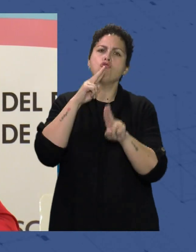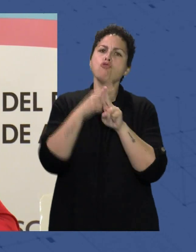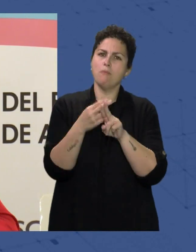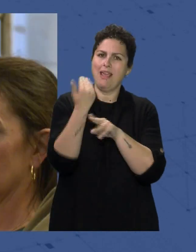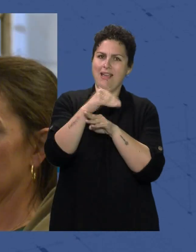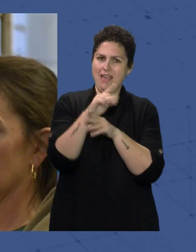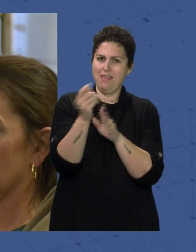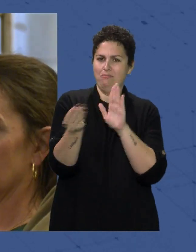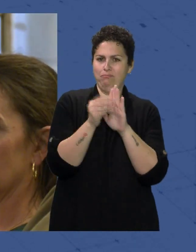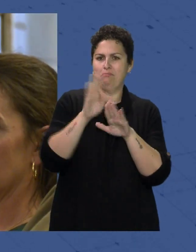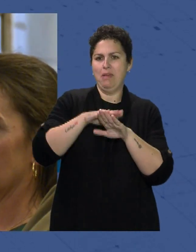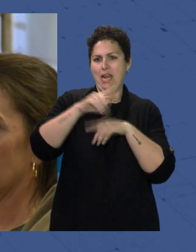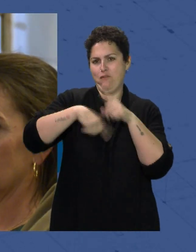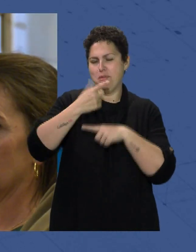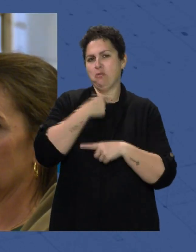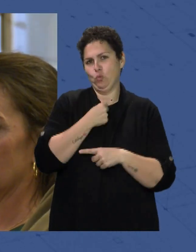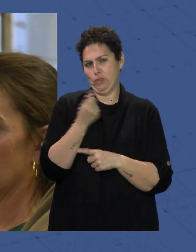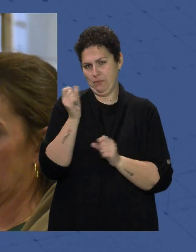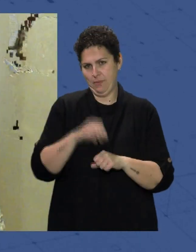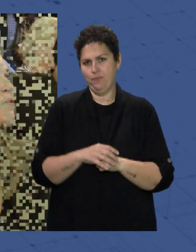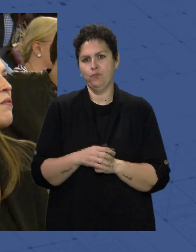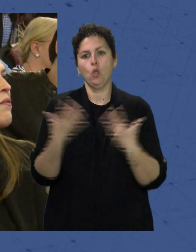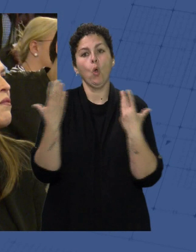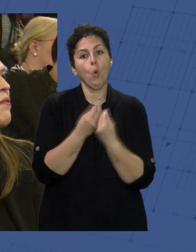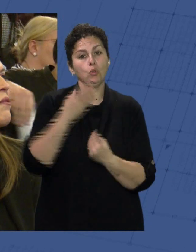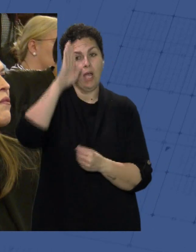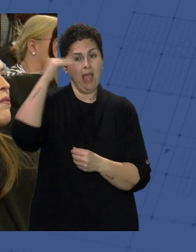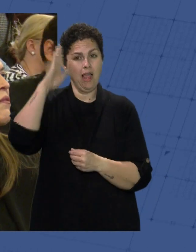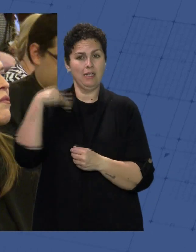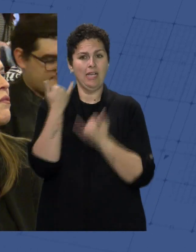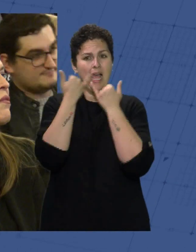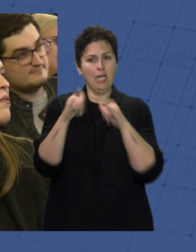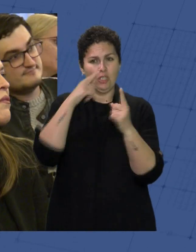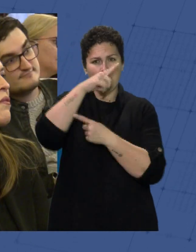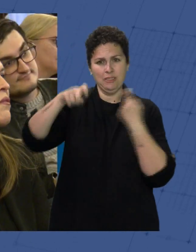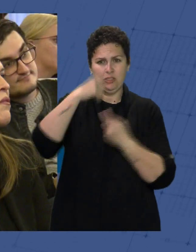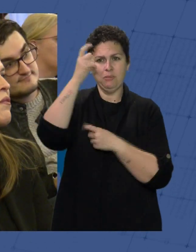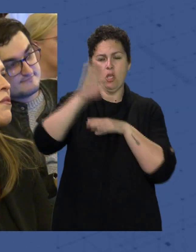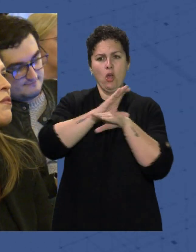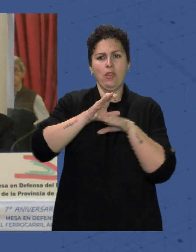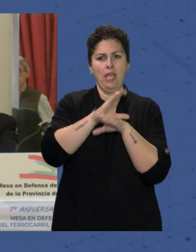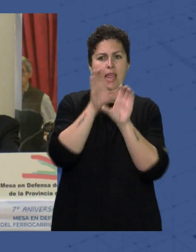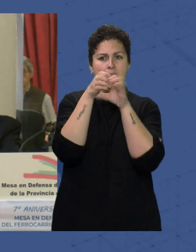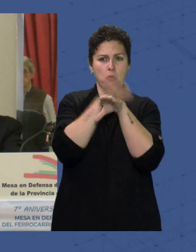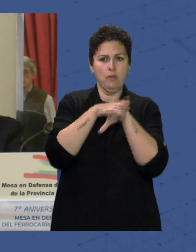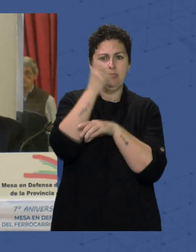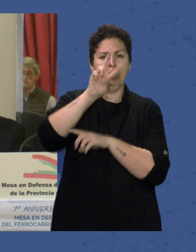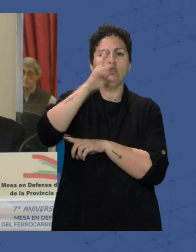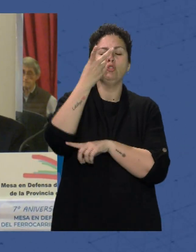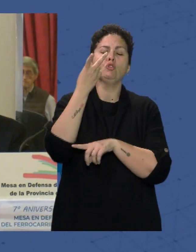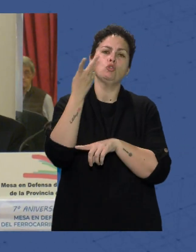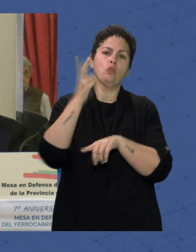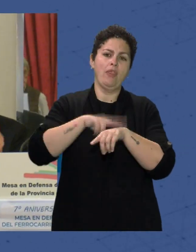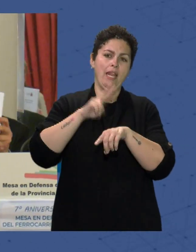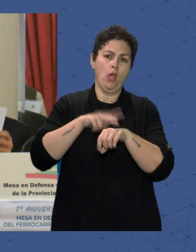conforme Junto a María del Mar Vázquez Han asistido a este acto De aniversario Concejales del equipo De gobierno Así como el subdelegado Del gobierno José María